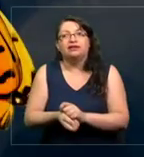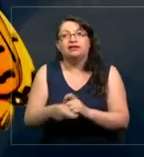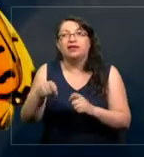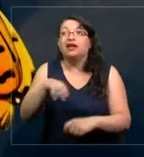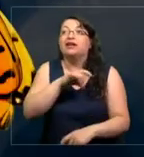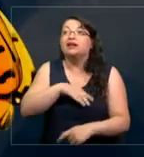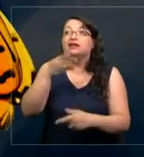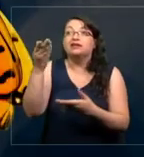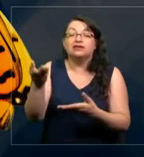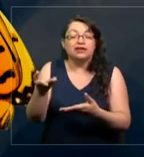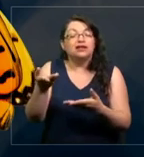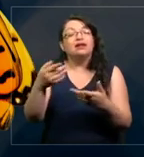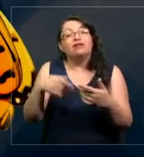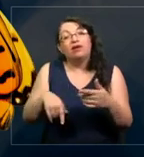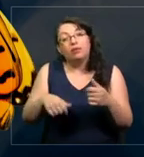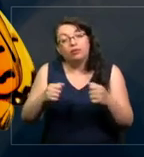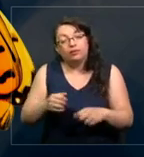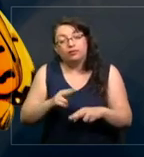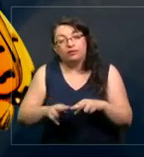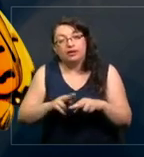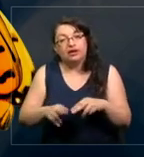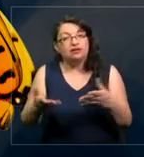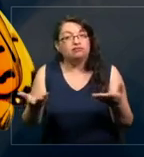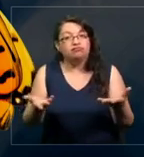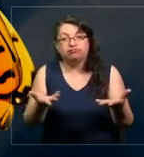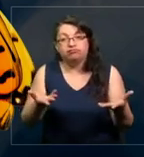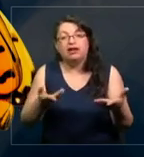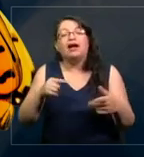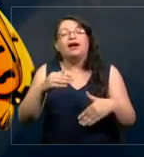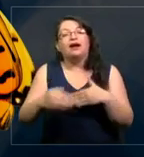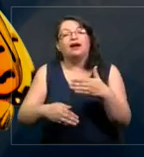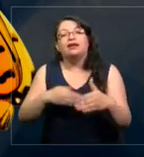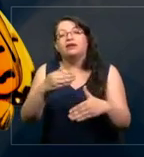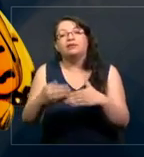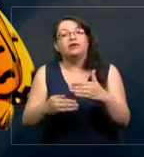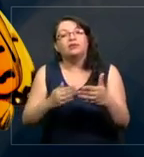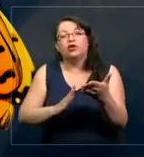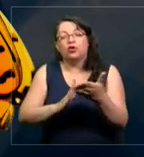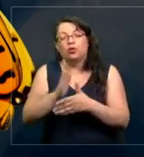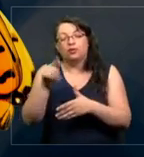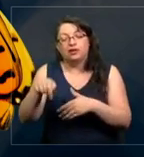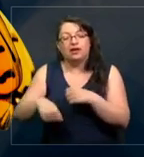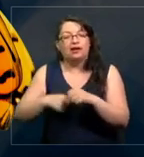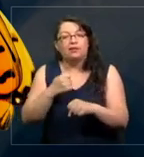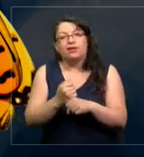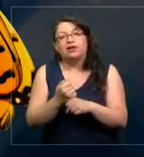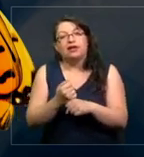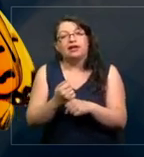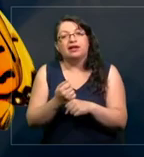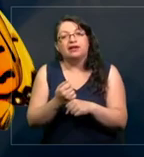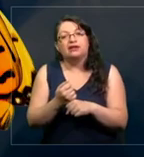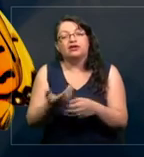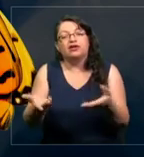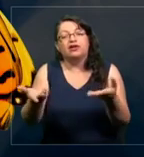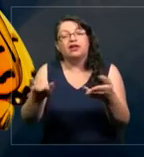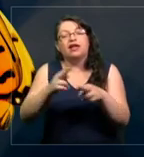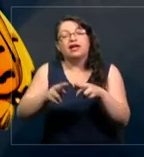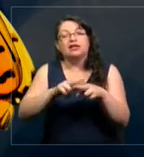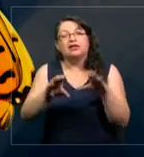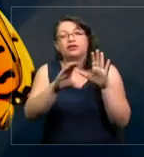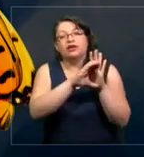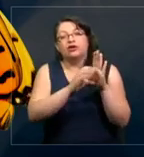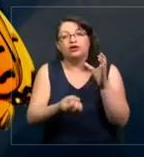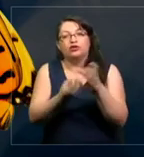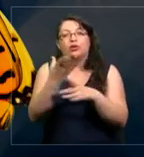la vamos a poder implementar en el proceso que comenzamos este año de darnos una nueva constitución.